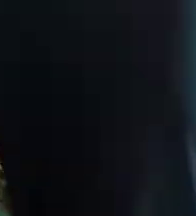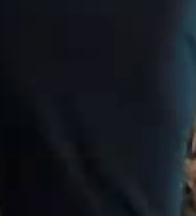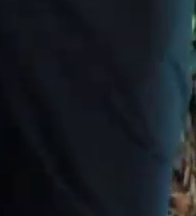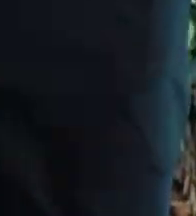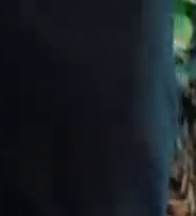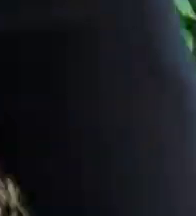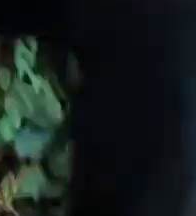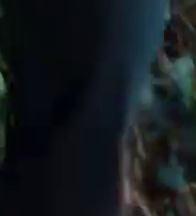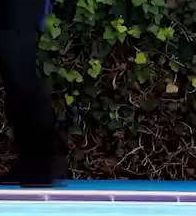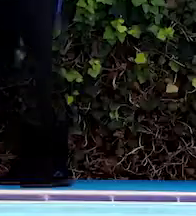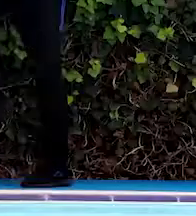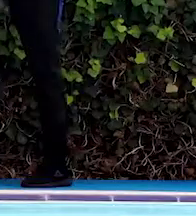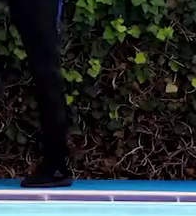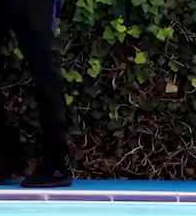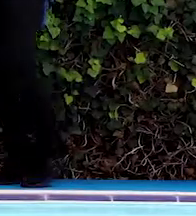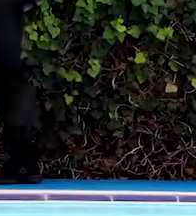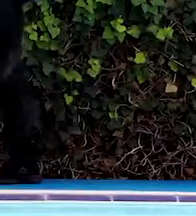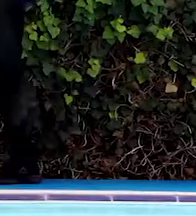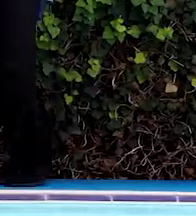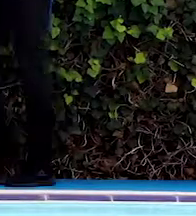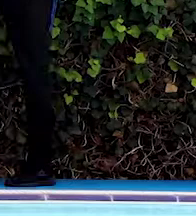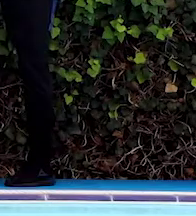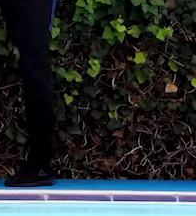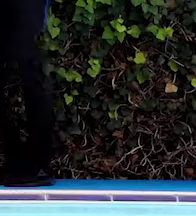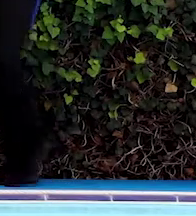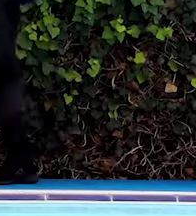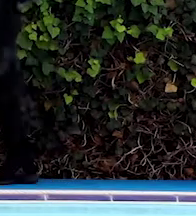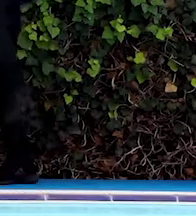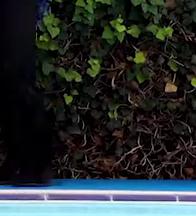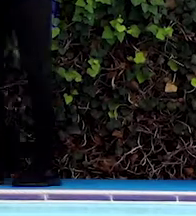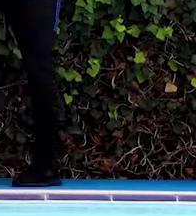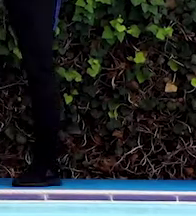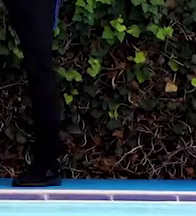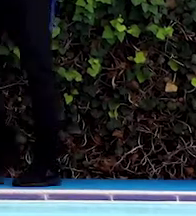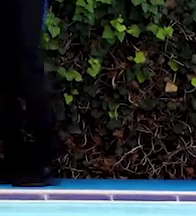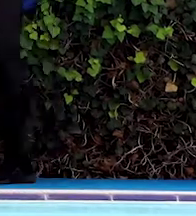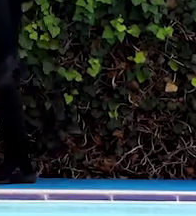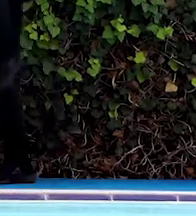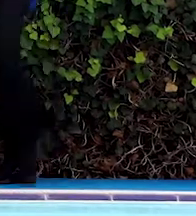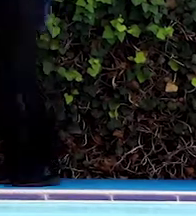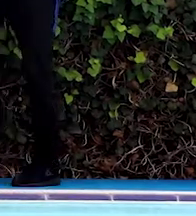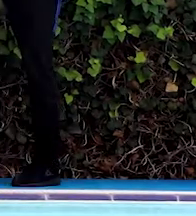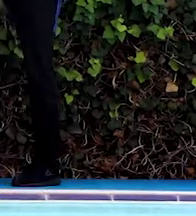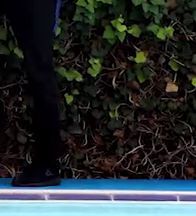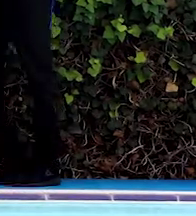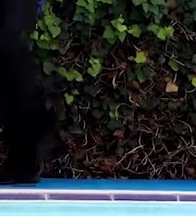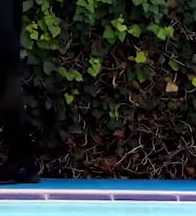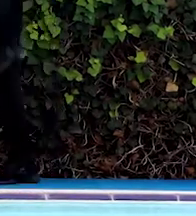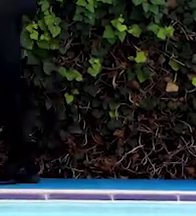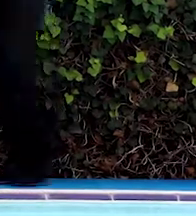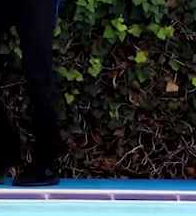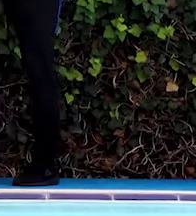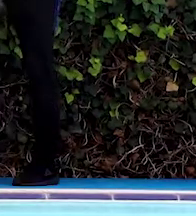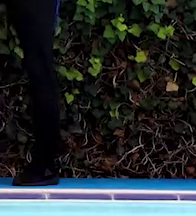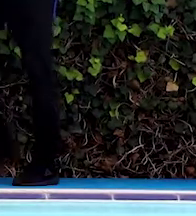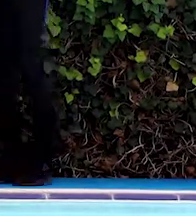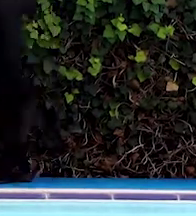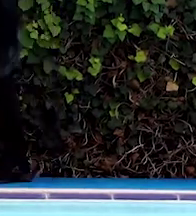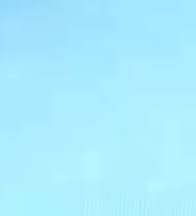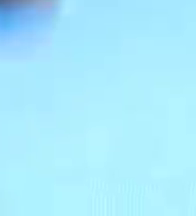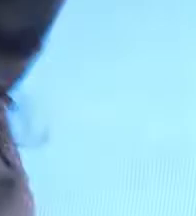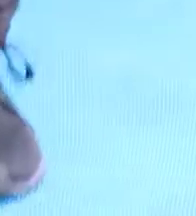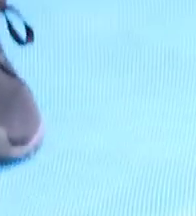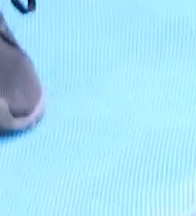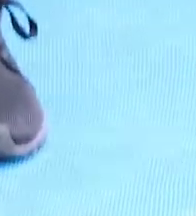vamos a la altura de nuestra cintura. Vamos a hacer que pegue en nuestras manos y vamos a alternar